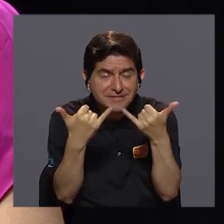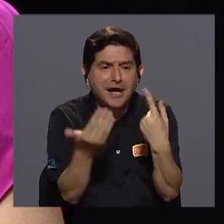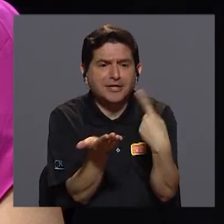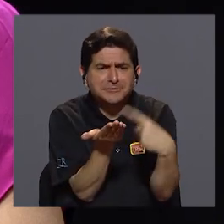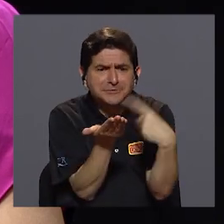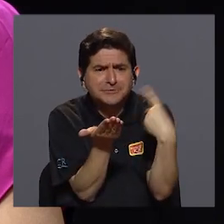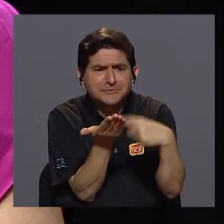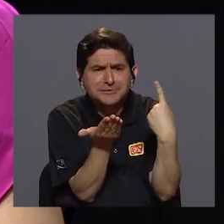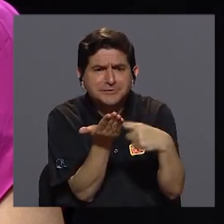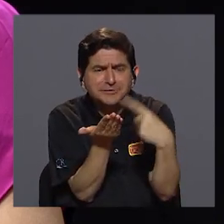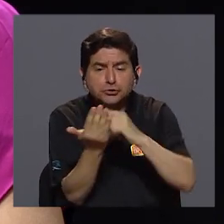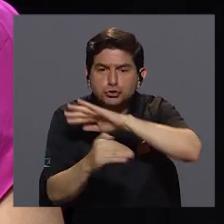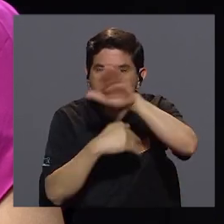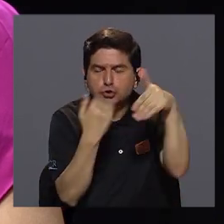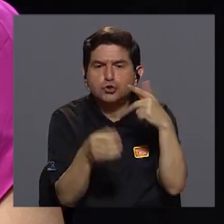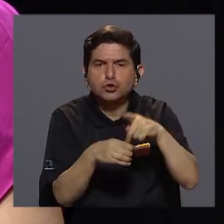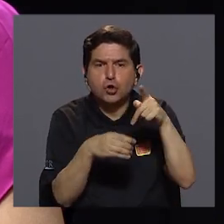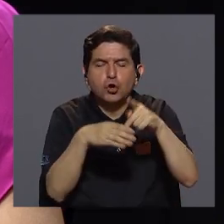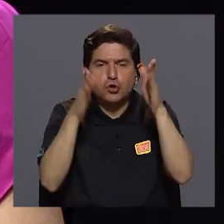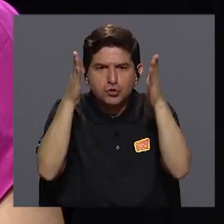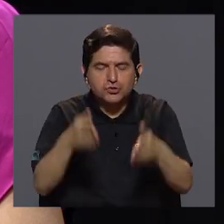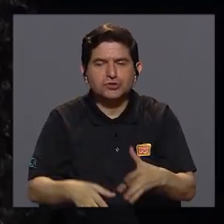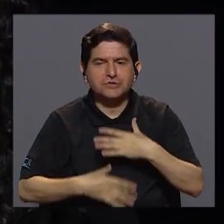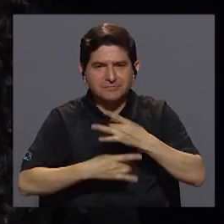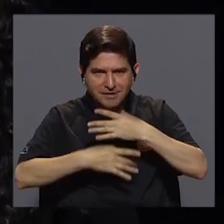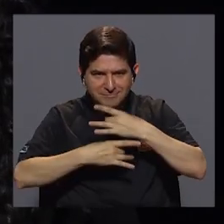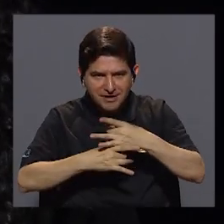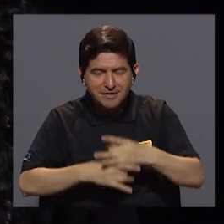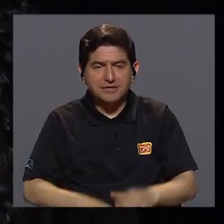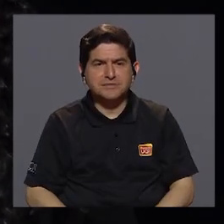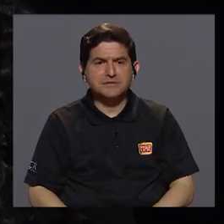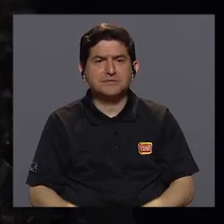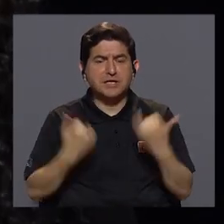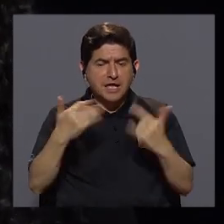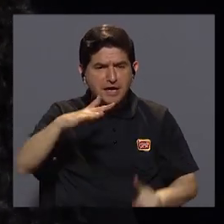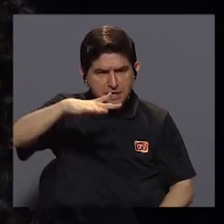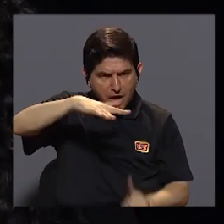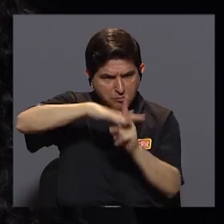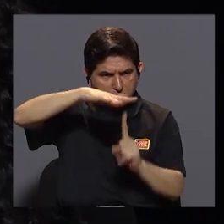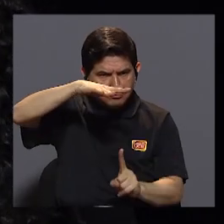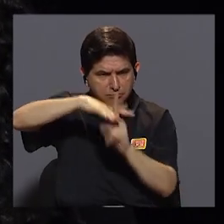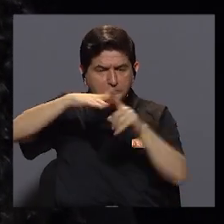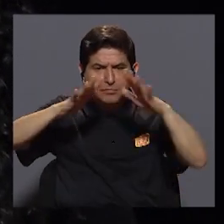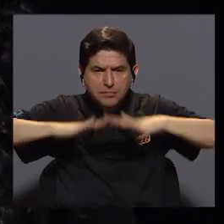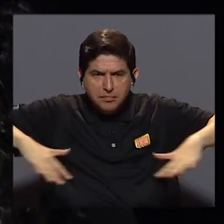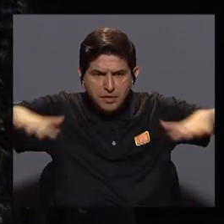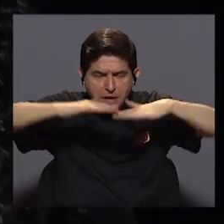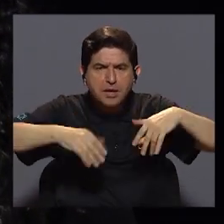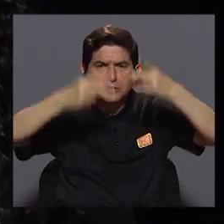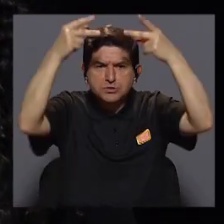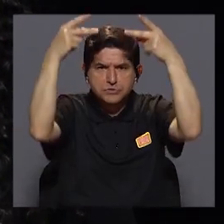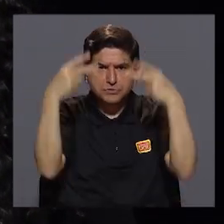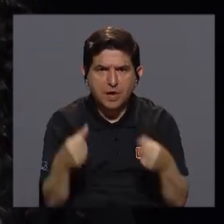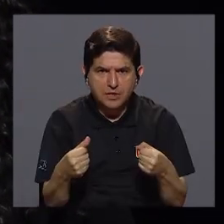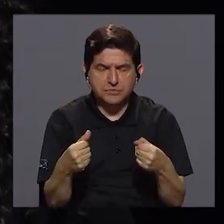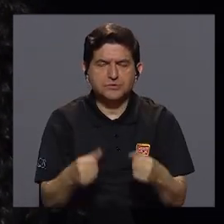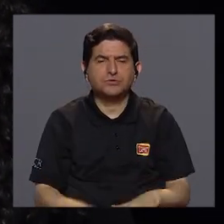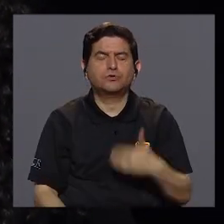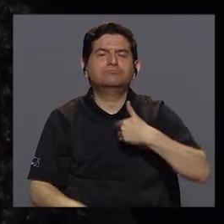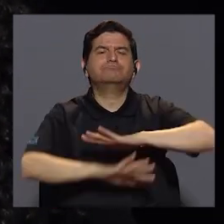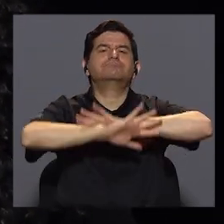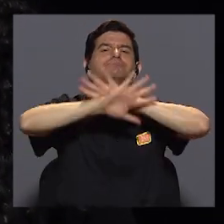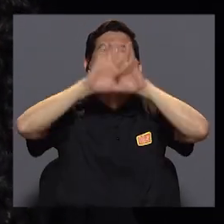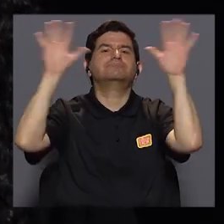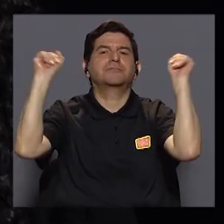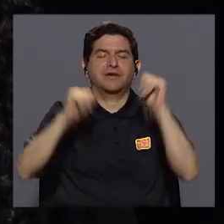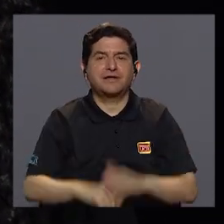estas discusiones por parte de todos los actores interesados y empezar a que se visibilicen en el ámbito presupuestario. Hay que tener